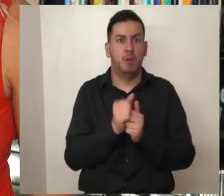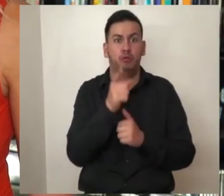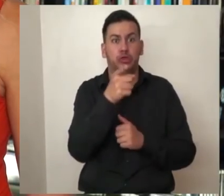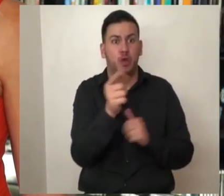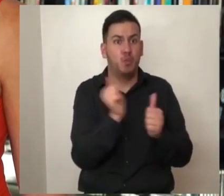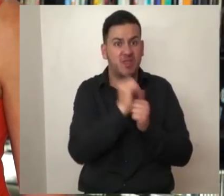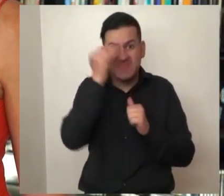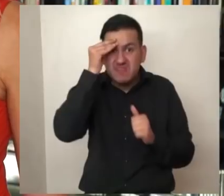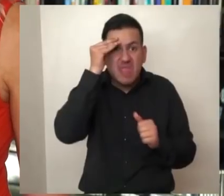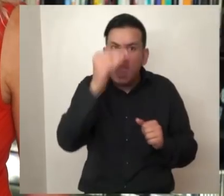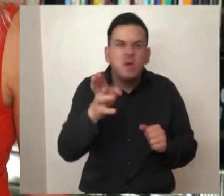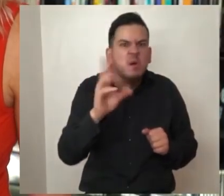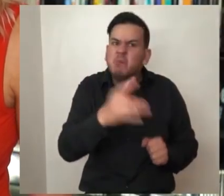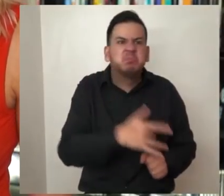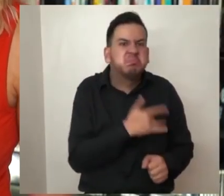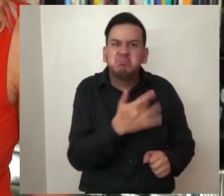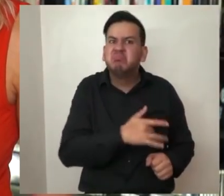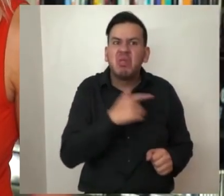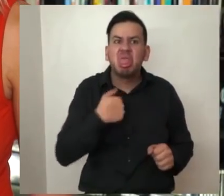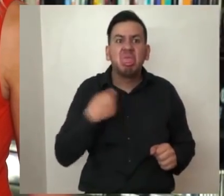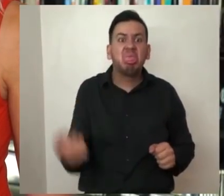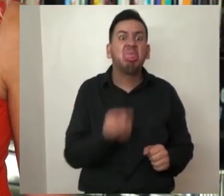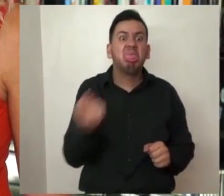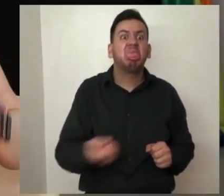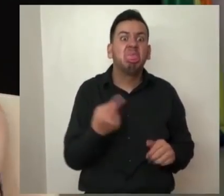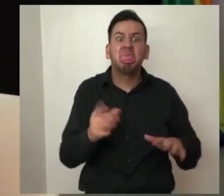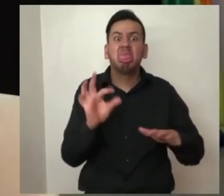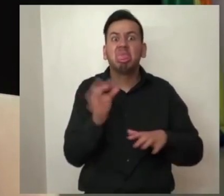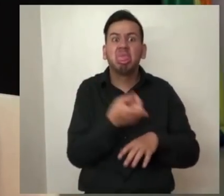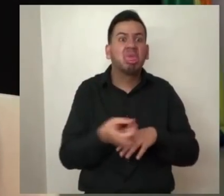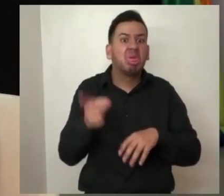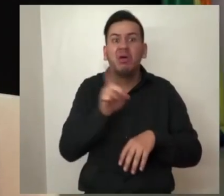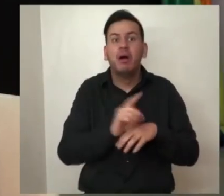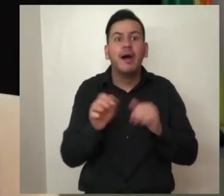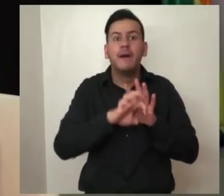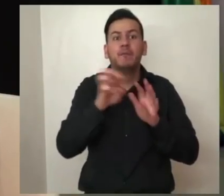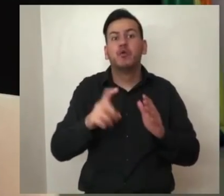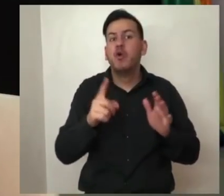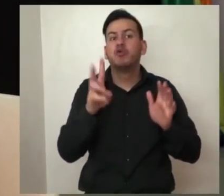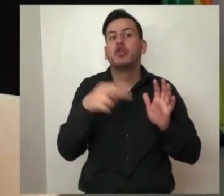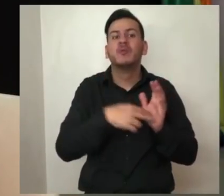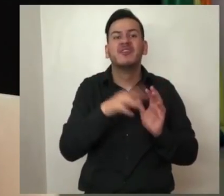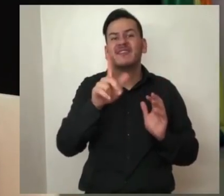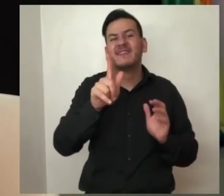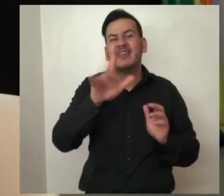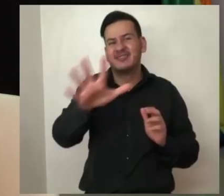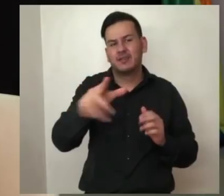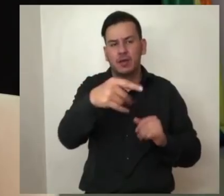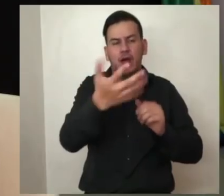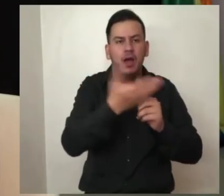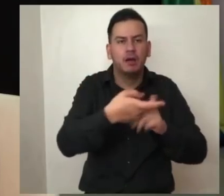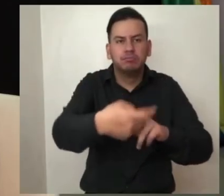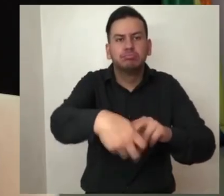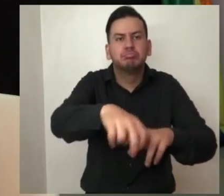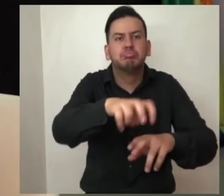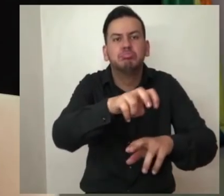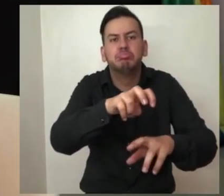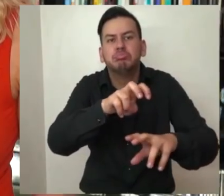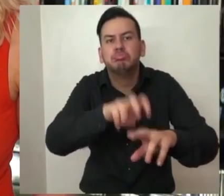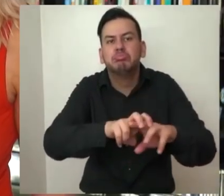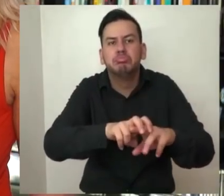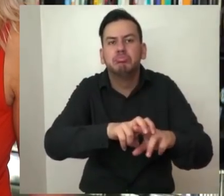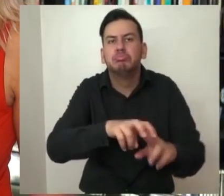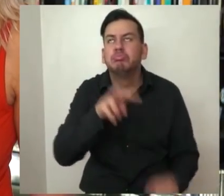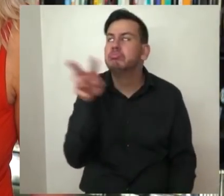porque el tiempo ya no hace sentido durante la cuarentena. Un día en el año 2075 uno de tus nietos te va a topar sentado en la banqueta mientras miras el